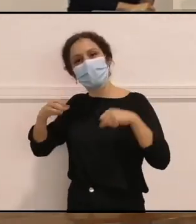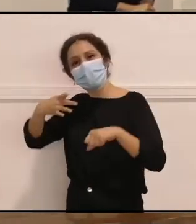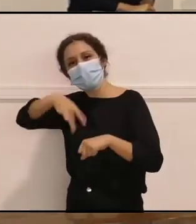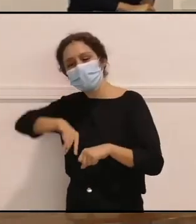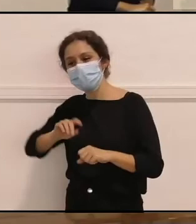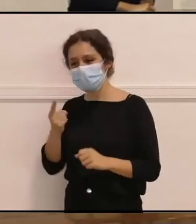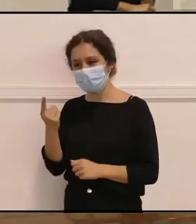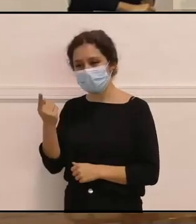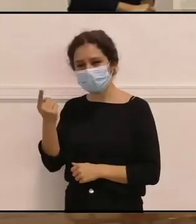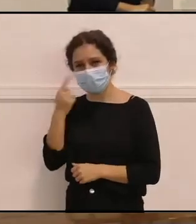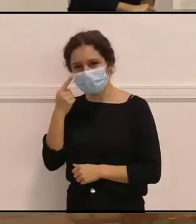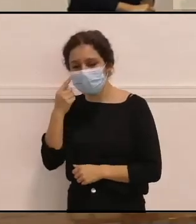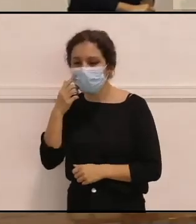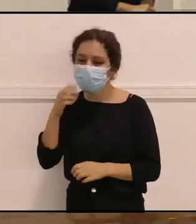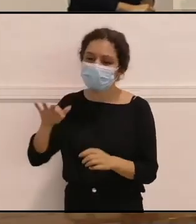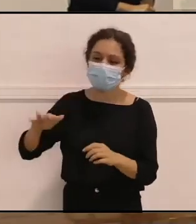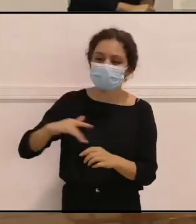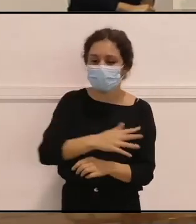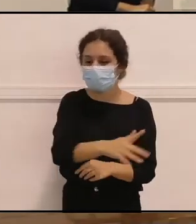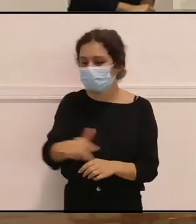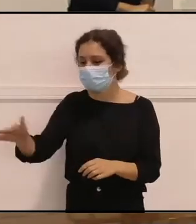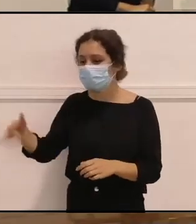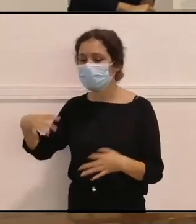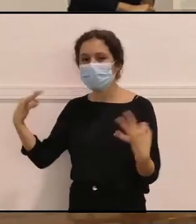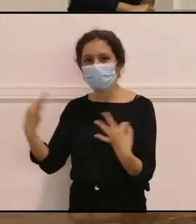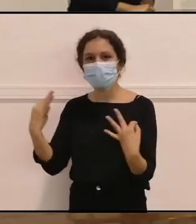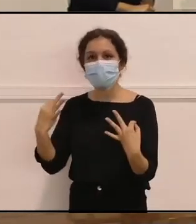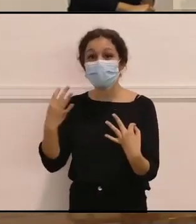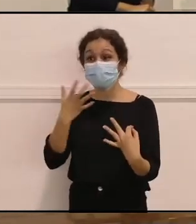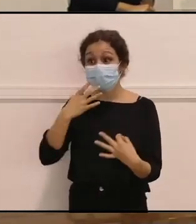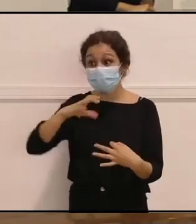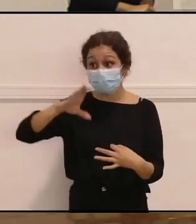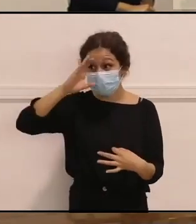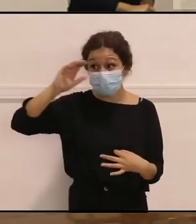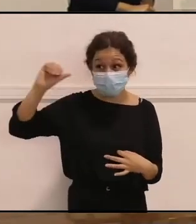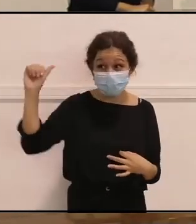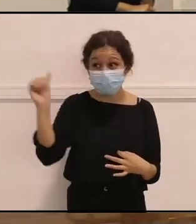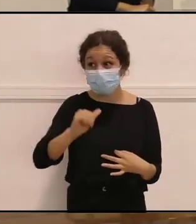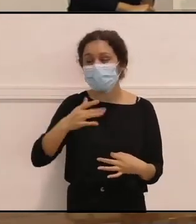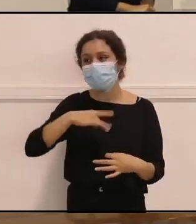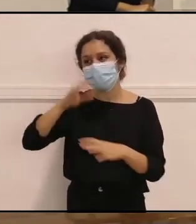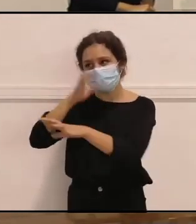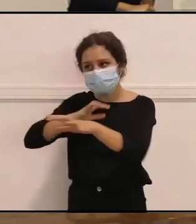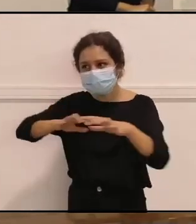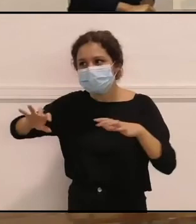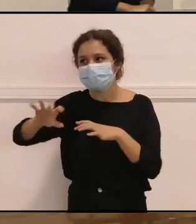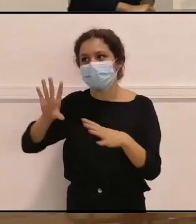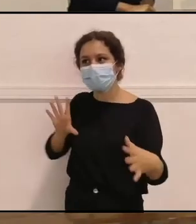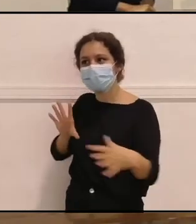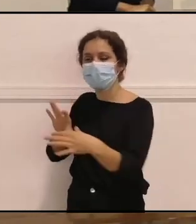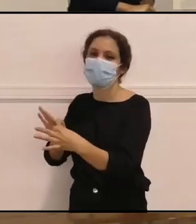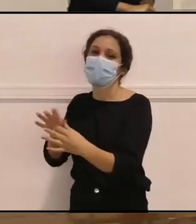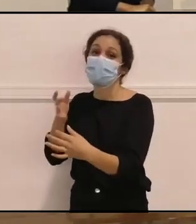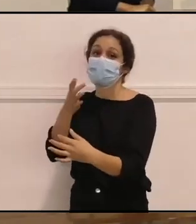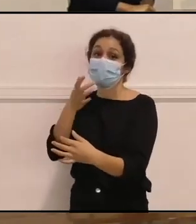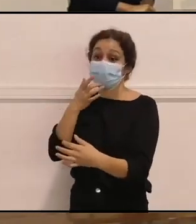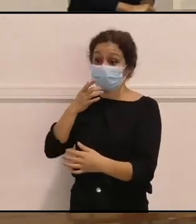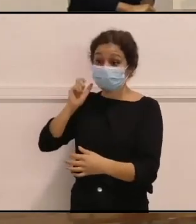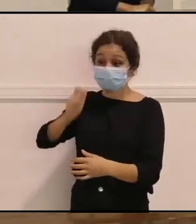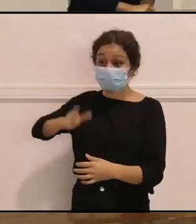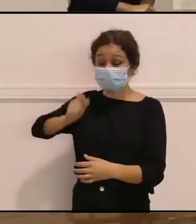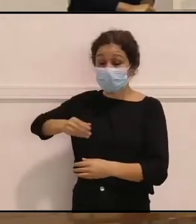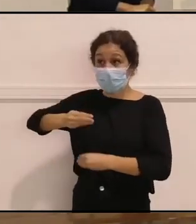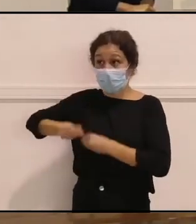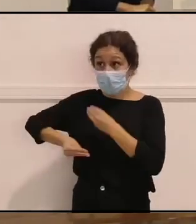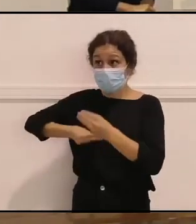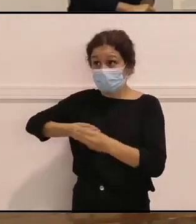alrededor, si yo te estoy mirando, si yo te sigo escuchando, puedo conectar, puedo sentir empatía, ¿no? Y cuanto más lo haga, seguramente cada vez